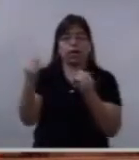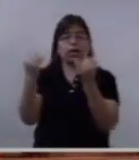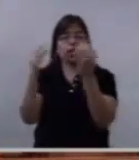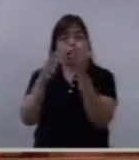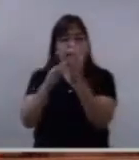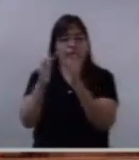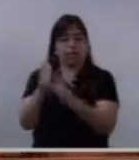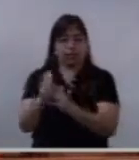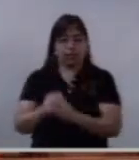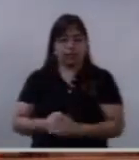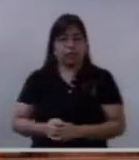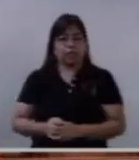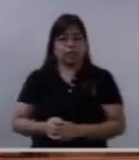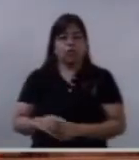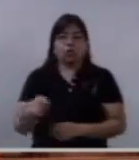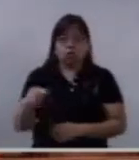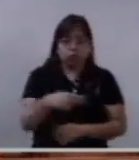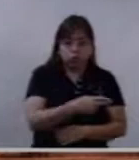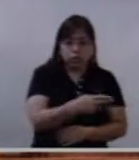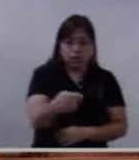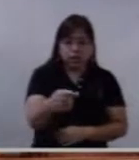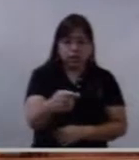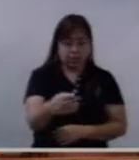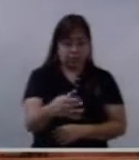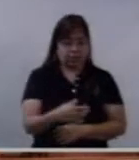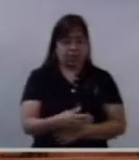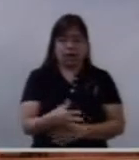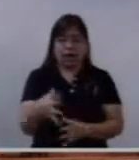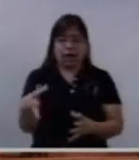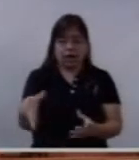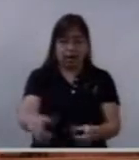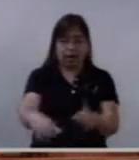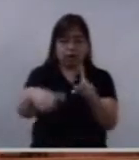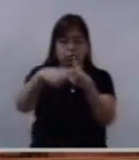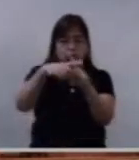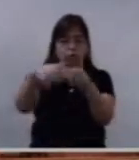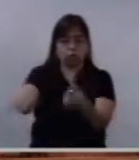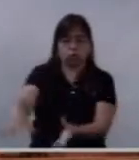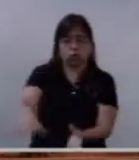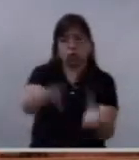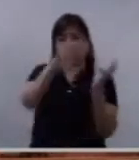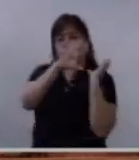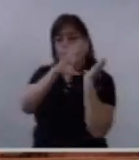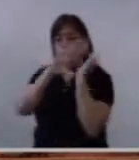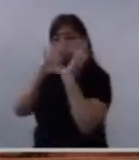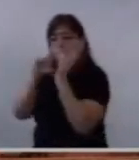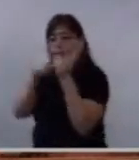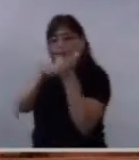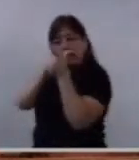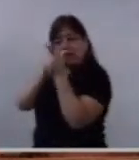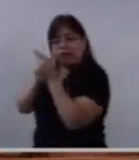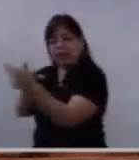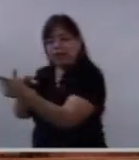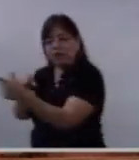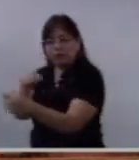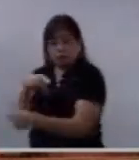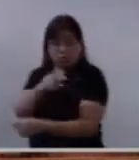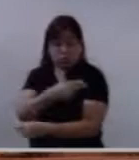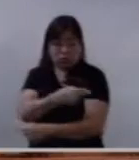toma la cruz de cada día y sígueme, porque el que quiera salvar su vida la perderá,